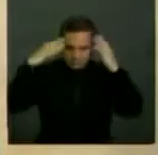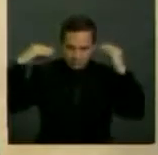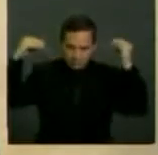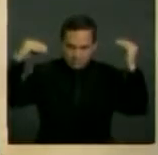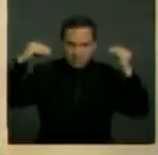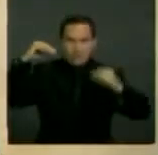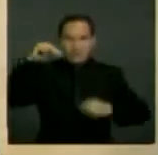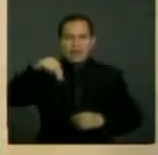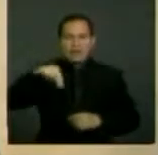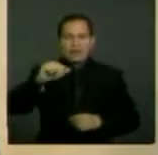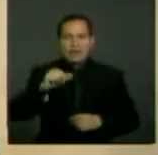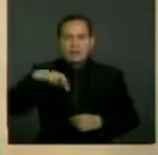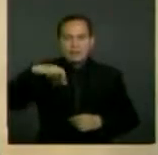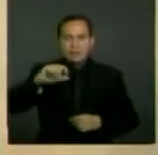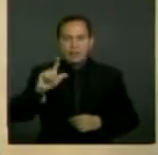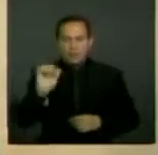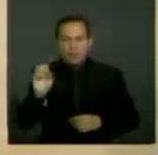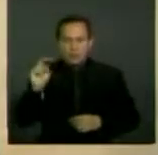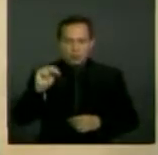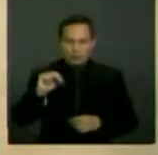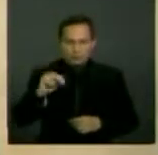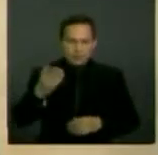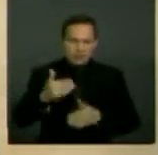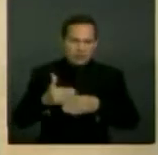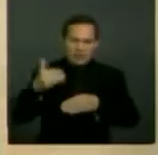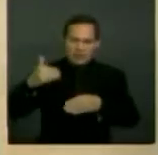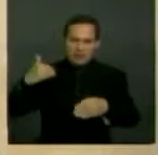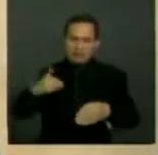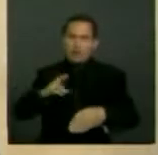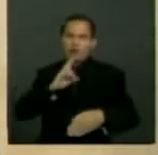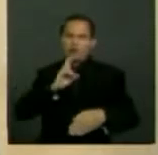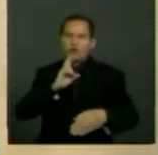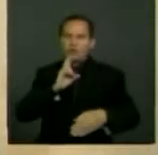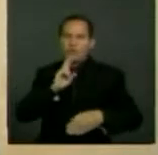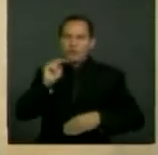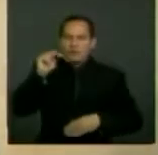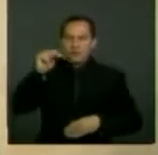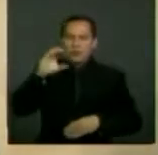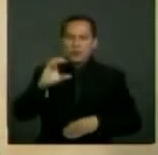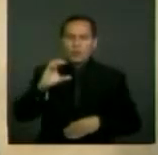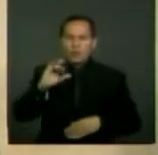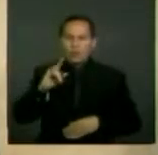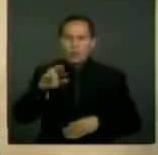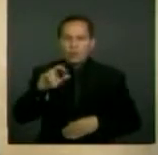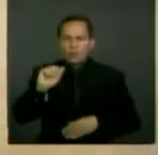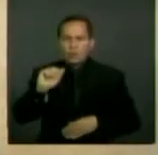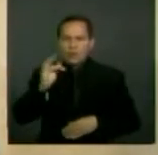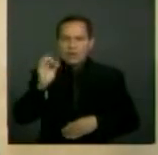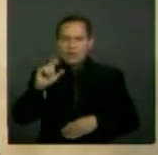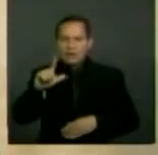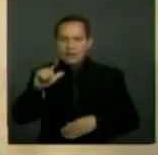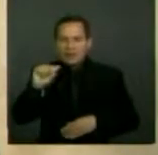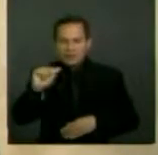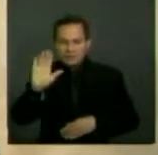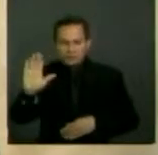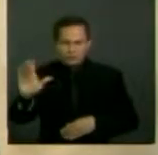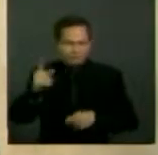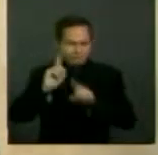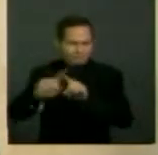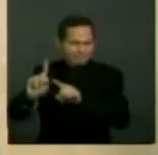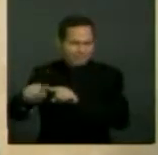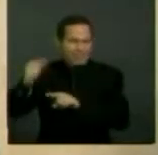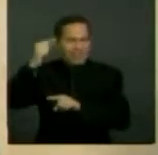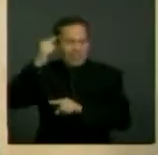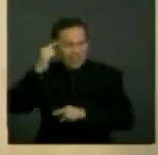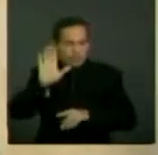y en el derecho romano se habla de la curatela furiosis y para los disipadores. Estas concepciones de la